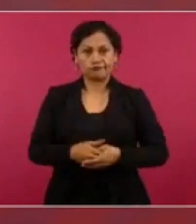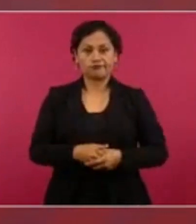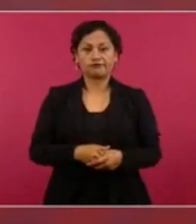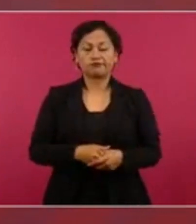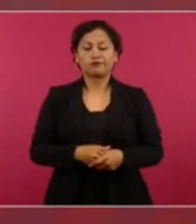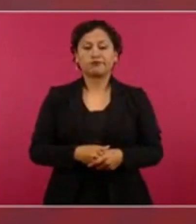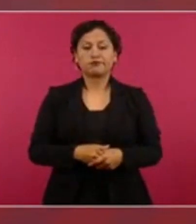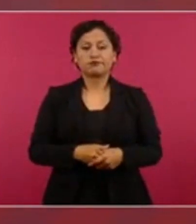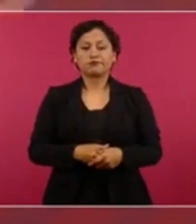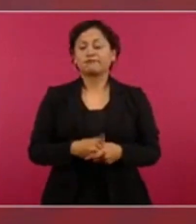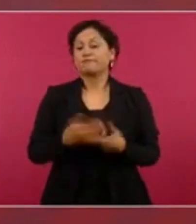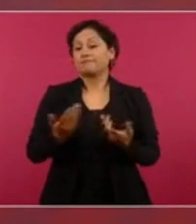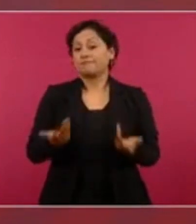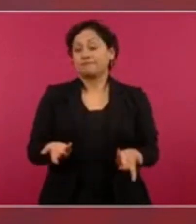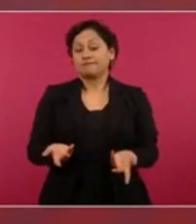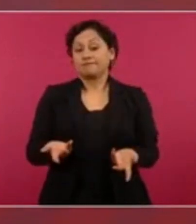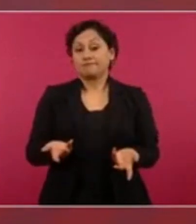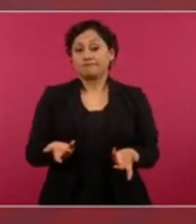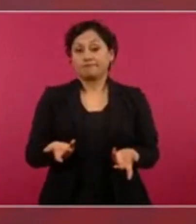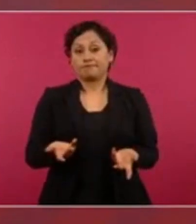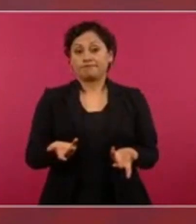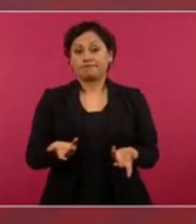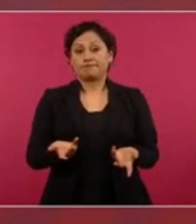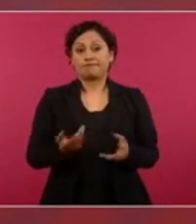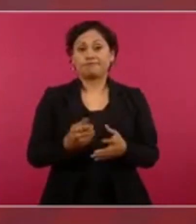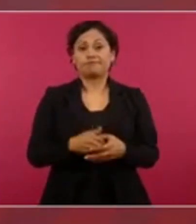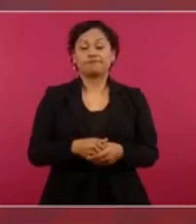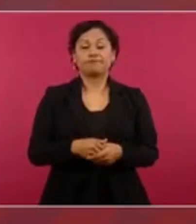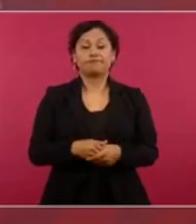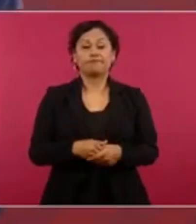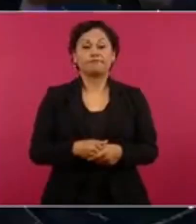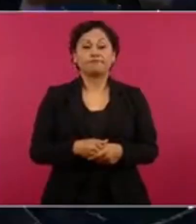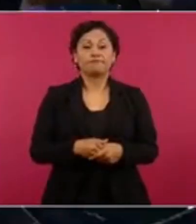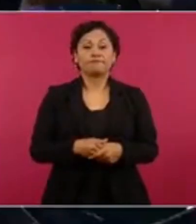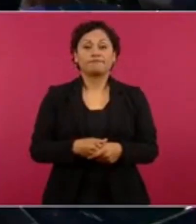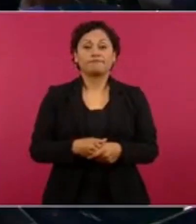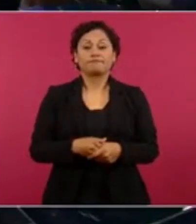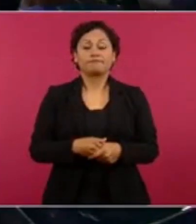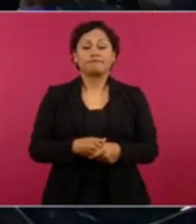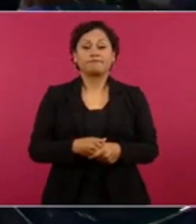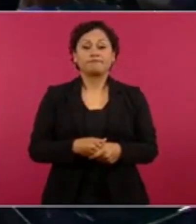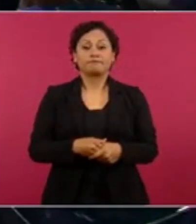Que se les cayó